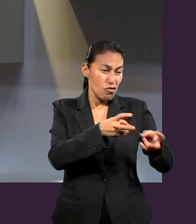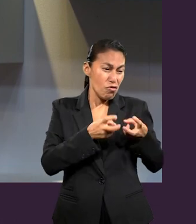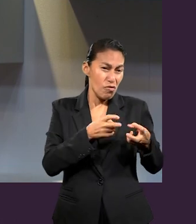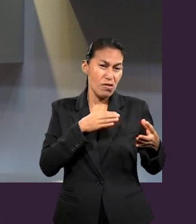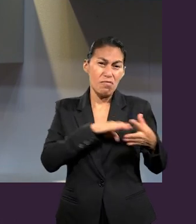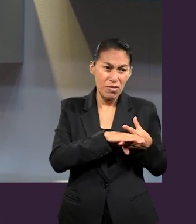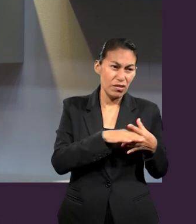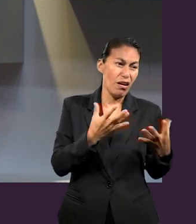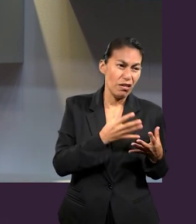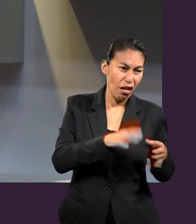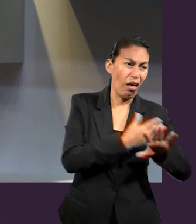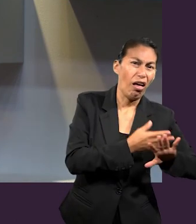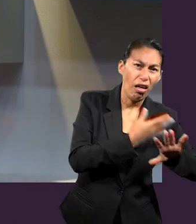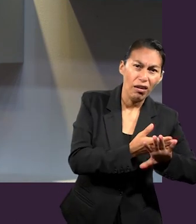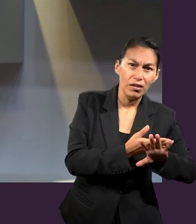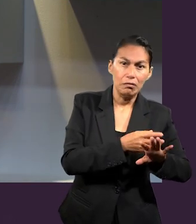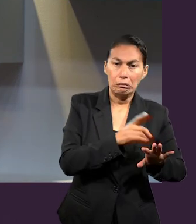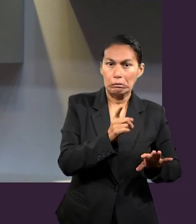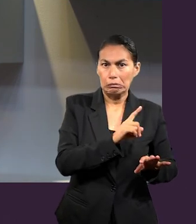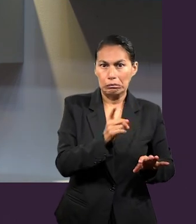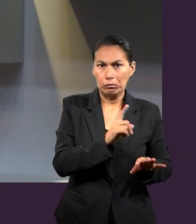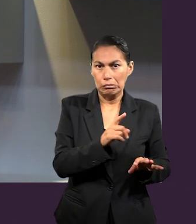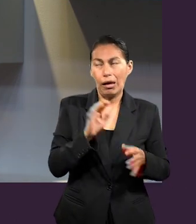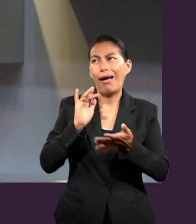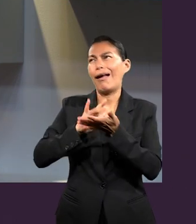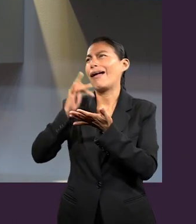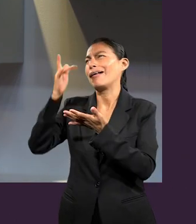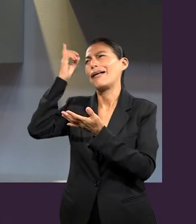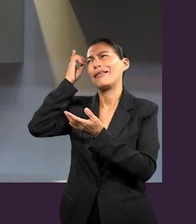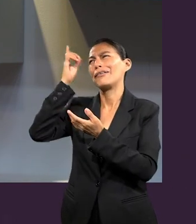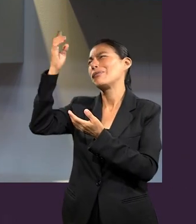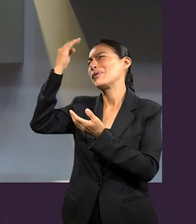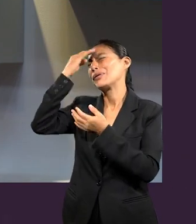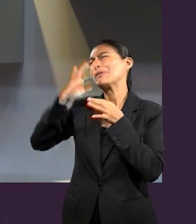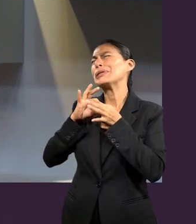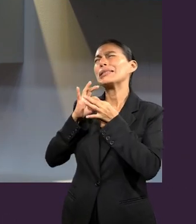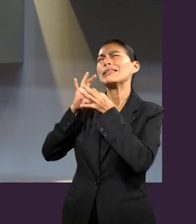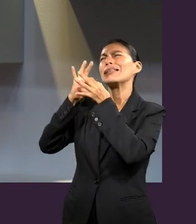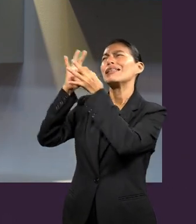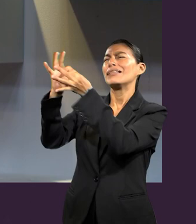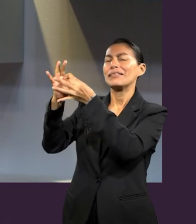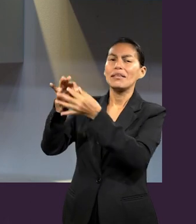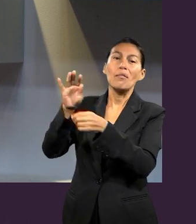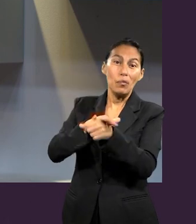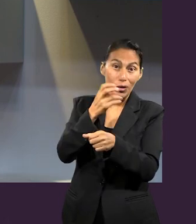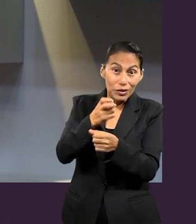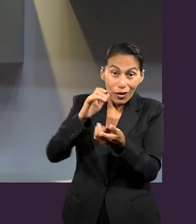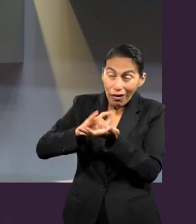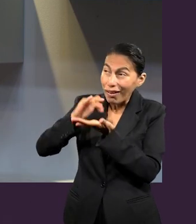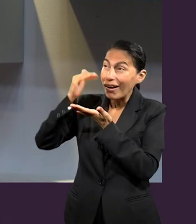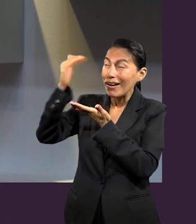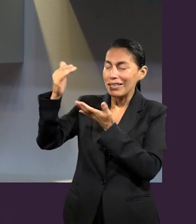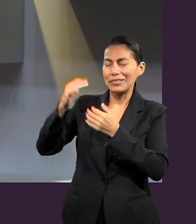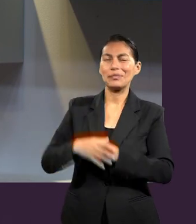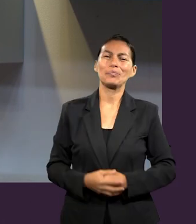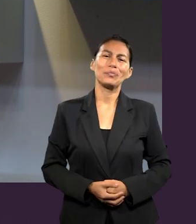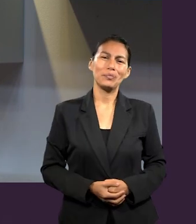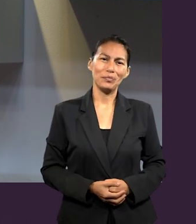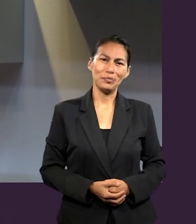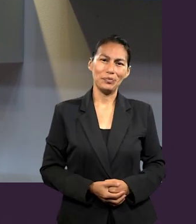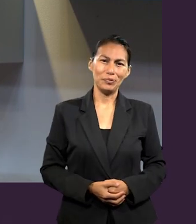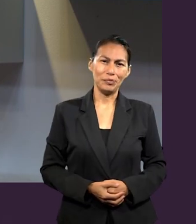Evangelio. Y por eso Pablo en esta lección nos está invitando a ser agradecidos por eso. Yo quiero